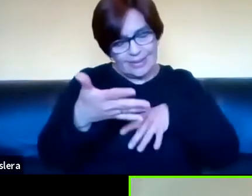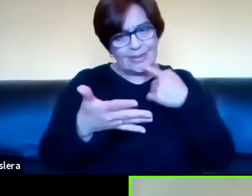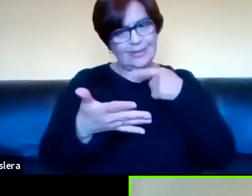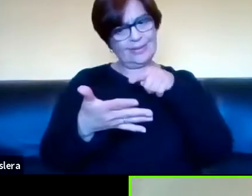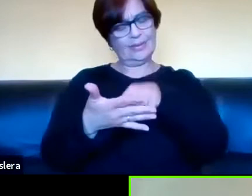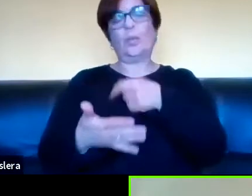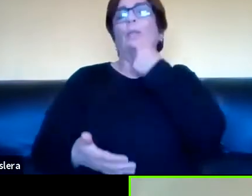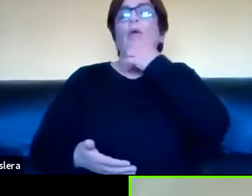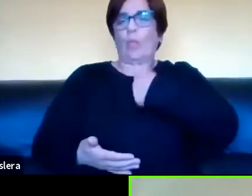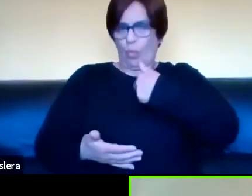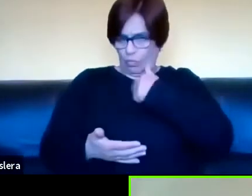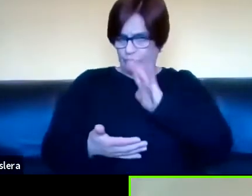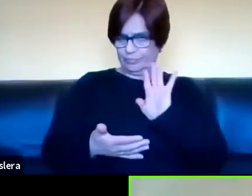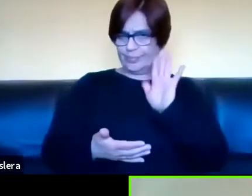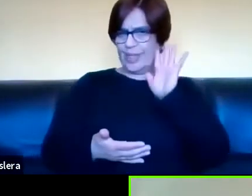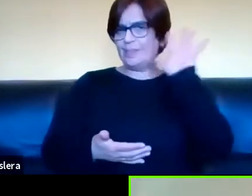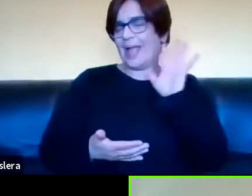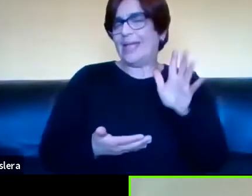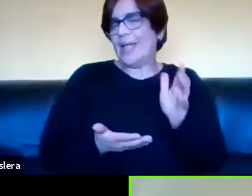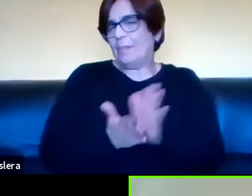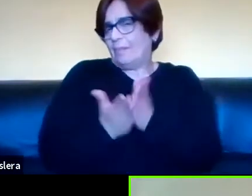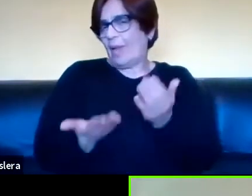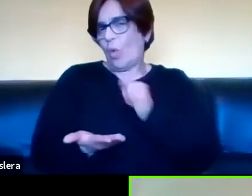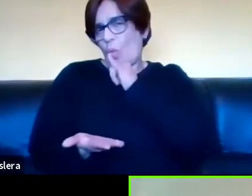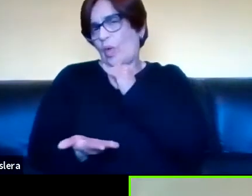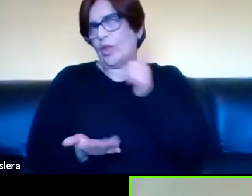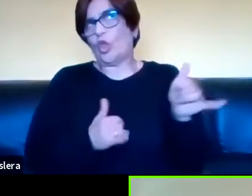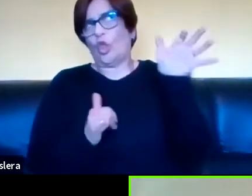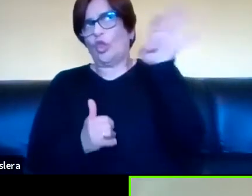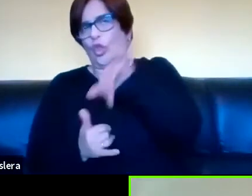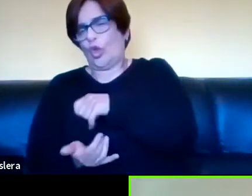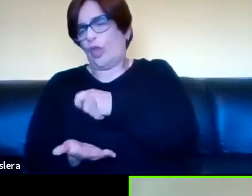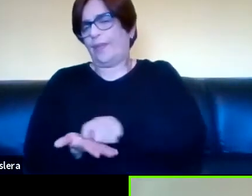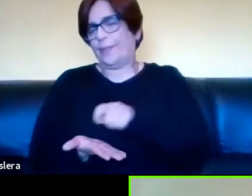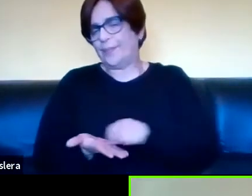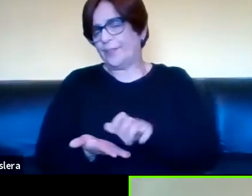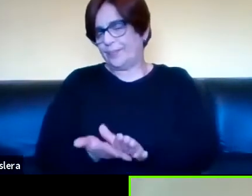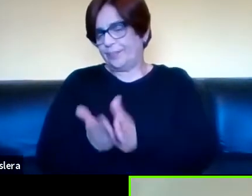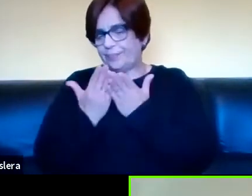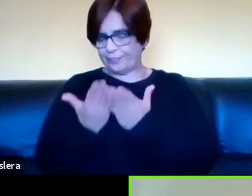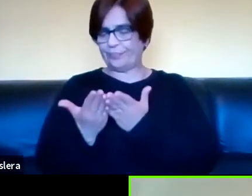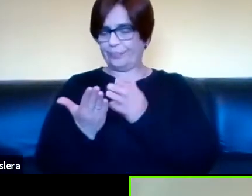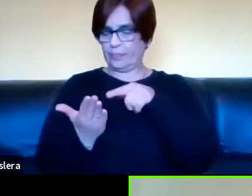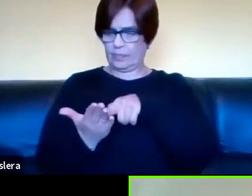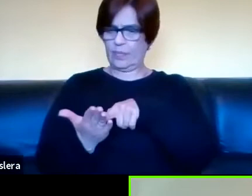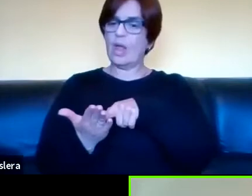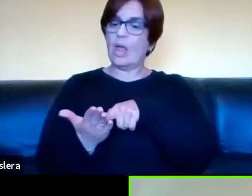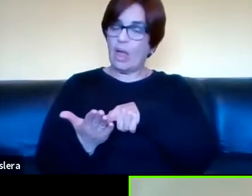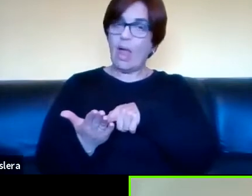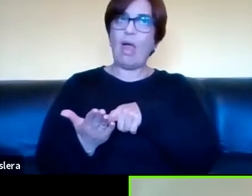que escribí yo, por ejemplo, imagínense mi diario íntimo, yo escribí algo en mi diario íntimo, lo leo y digo, ah, yo estoy pensando esto,